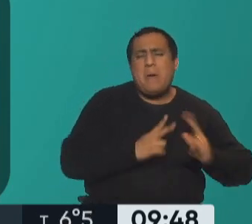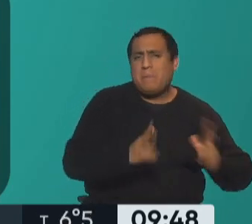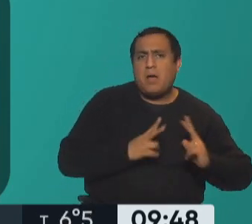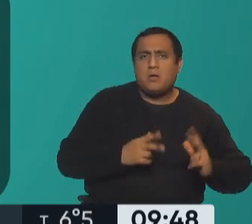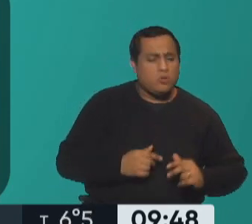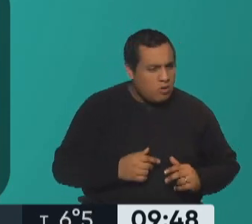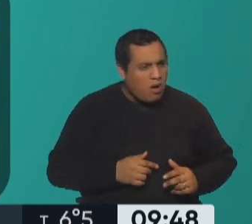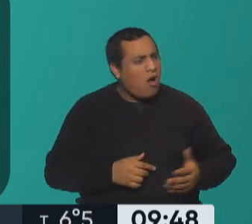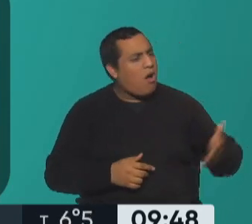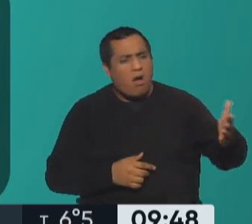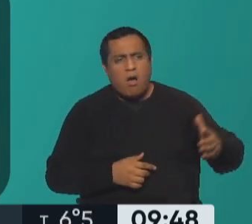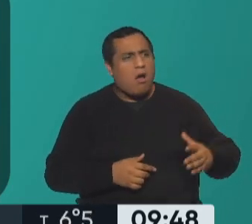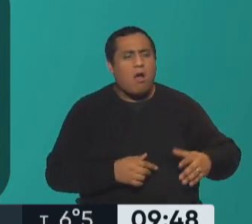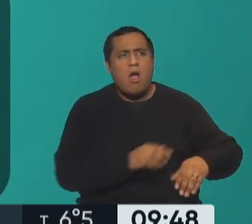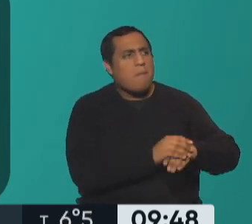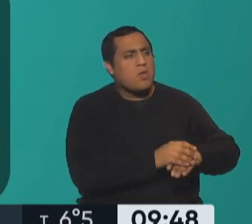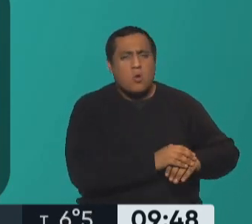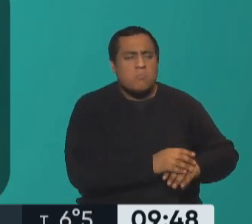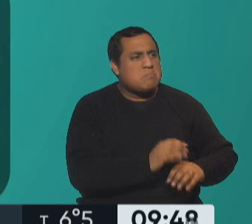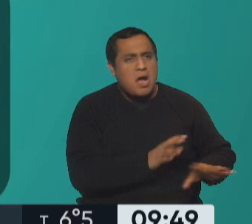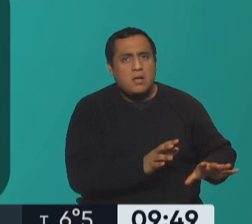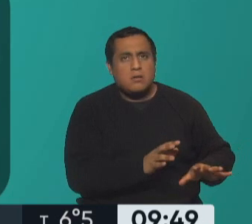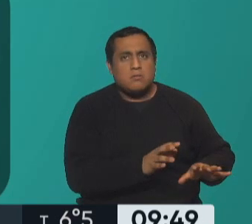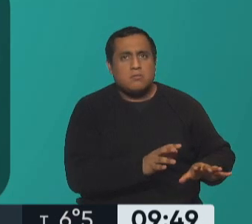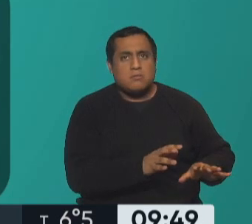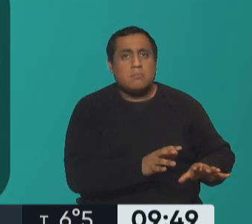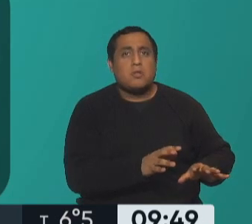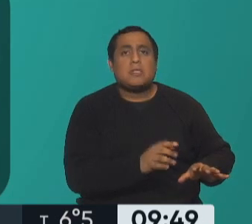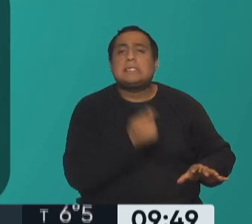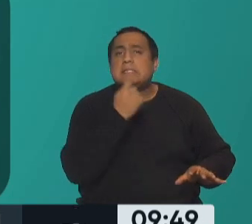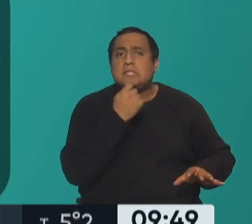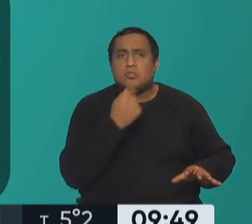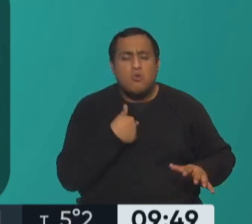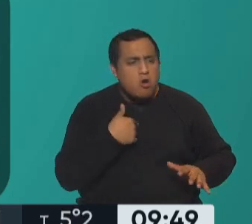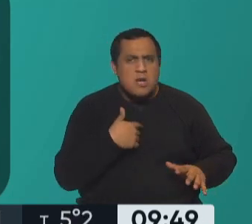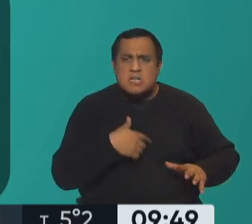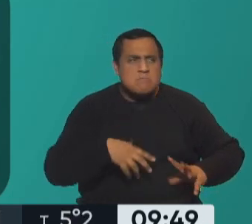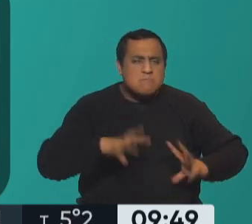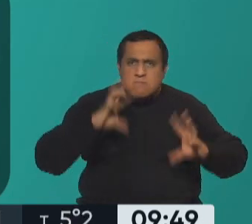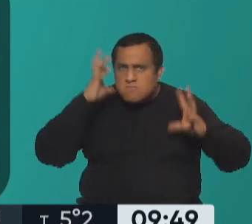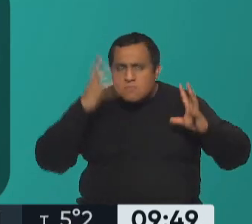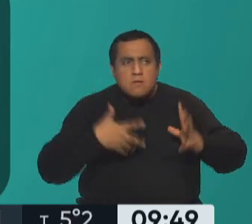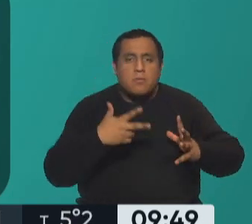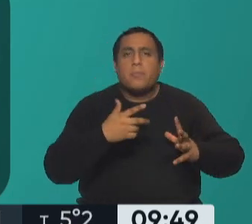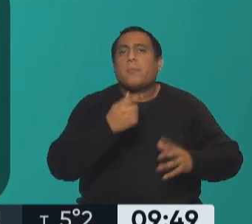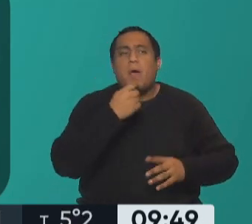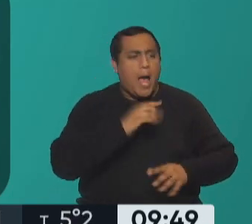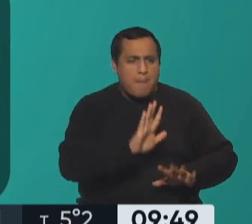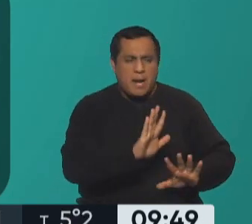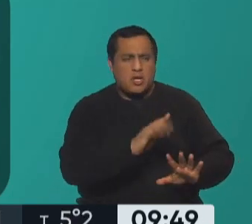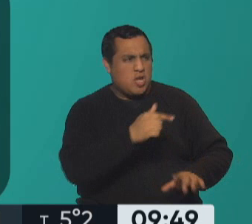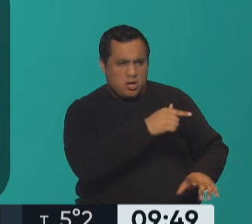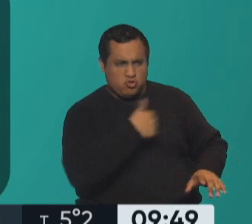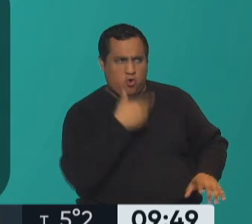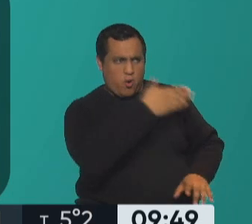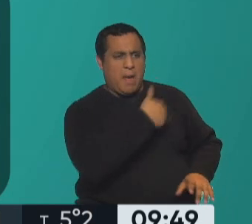el amigo no necesariamente me enojo con mi hijo pero si mi respuesta es demasiado intensa o demasiado no sé activa voy a hablar con la mamá de tu amigo o ese